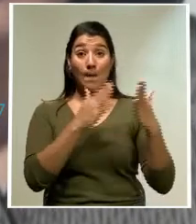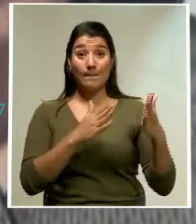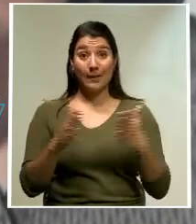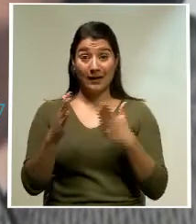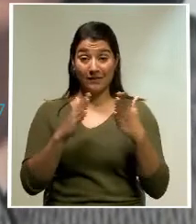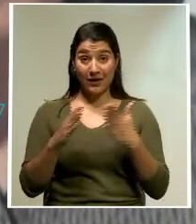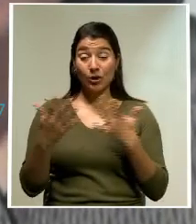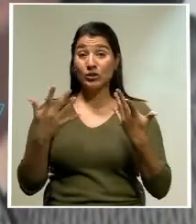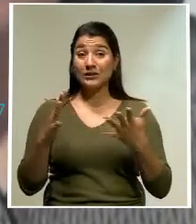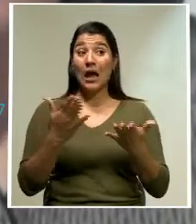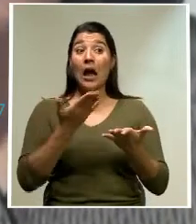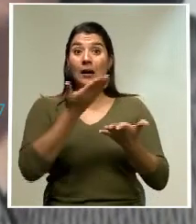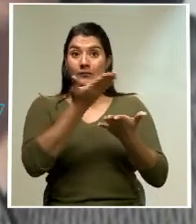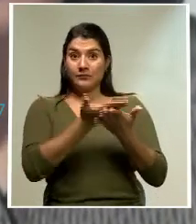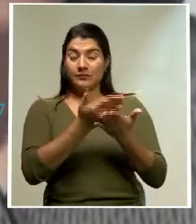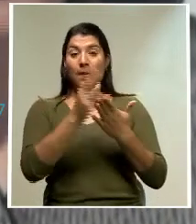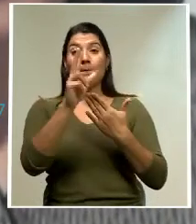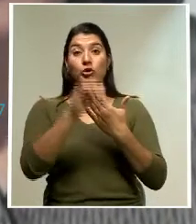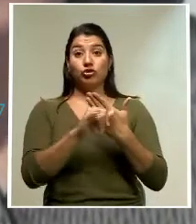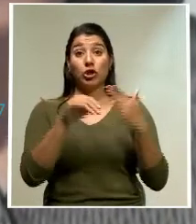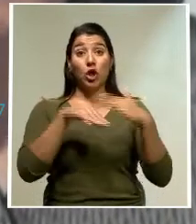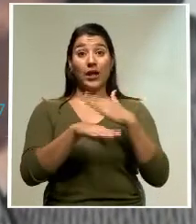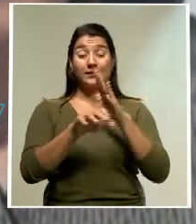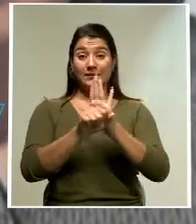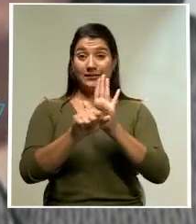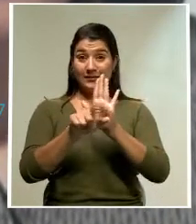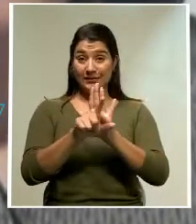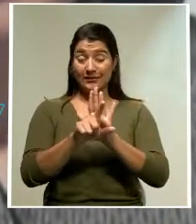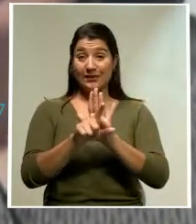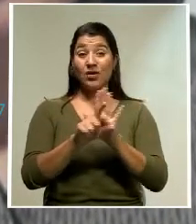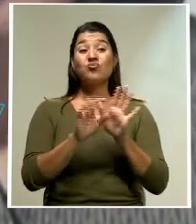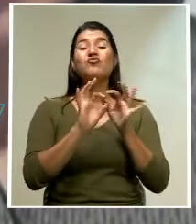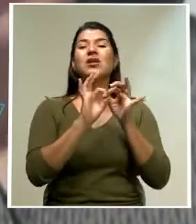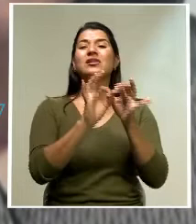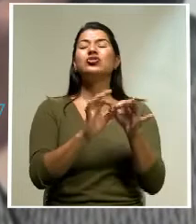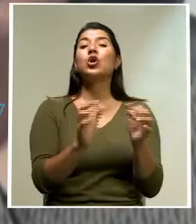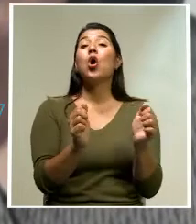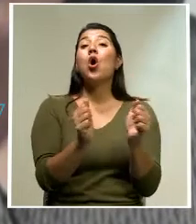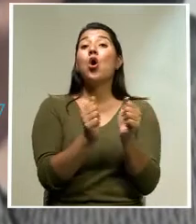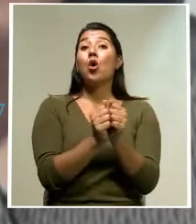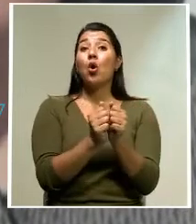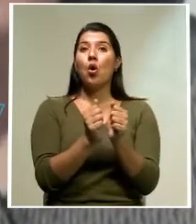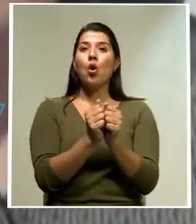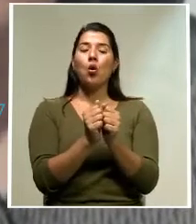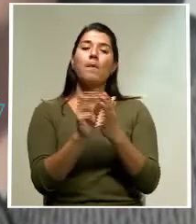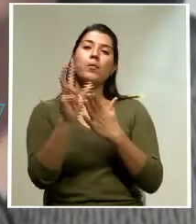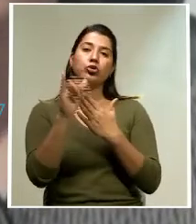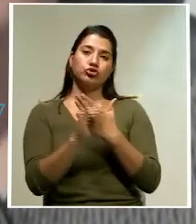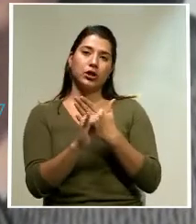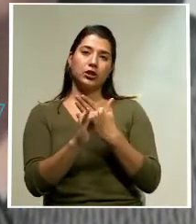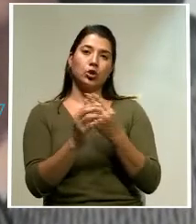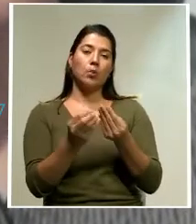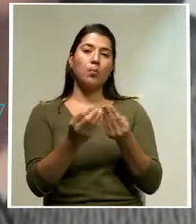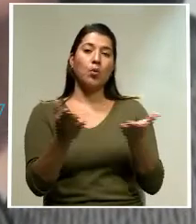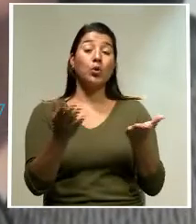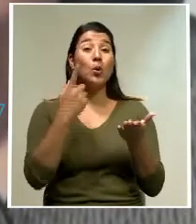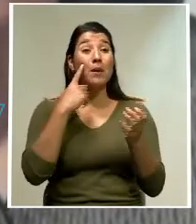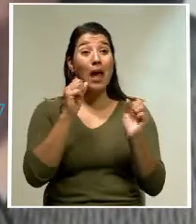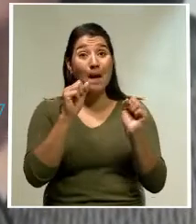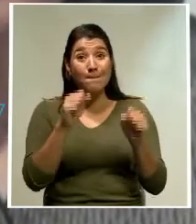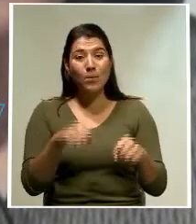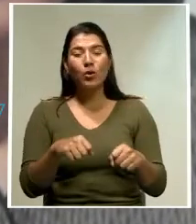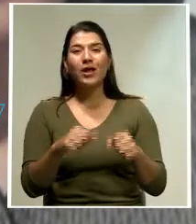ha presentado un proyecto a la Asamblea Legislativa en materia de inversión pública para poder ordenar todos estos